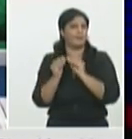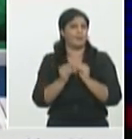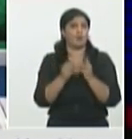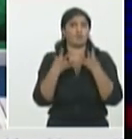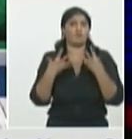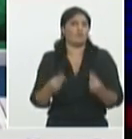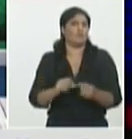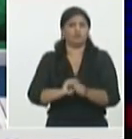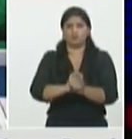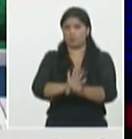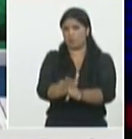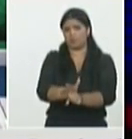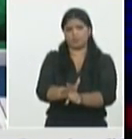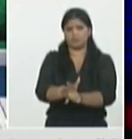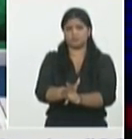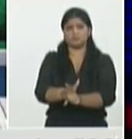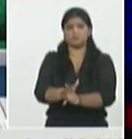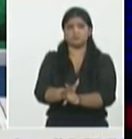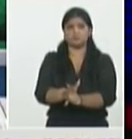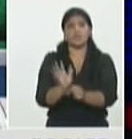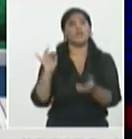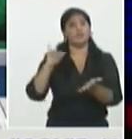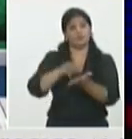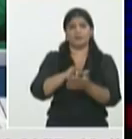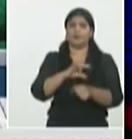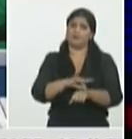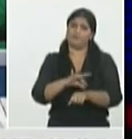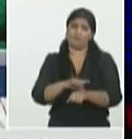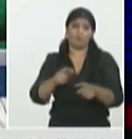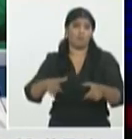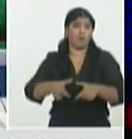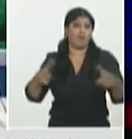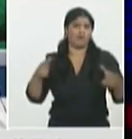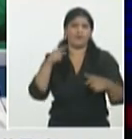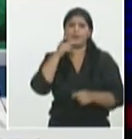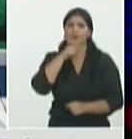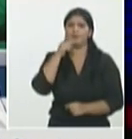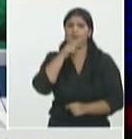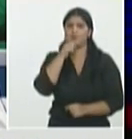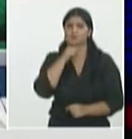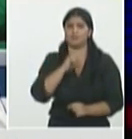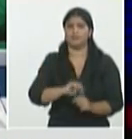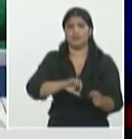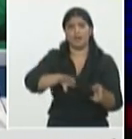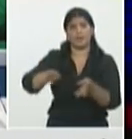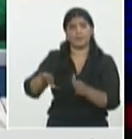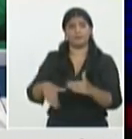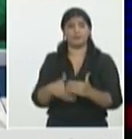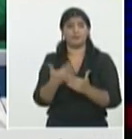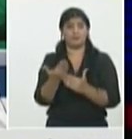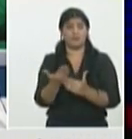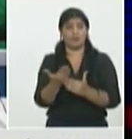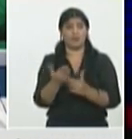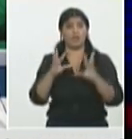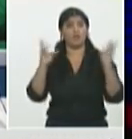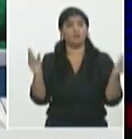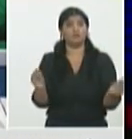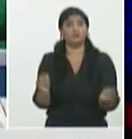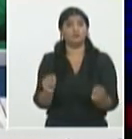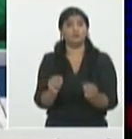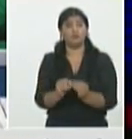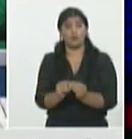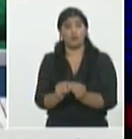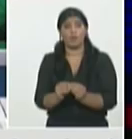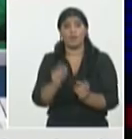sobre este grupo que además yo he estado informando hemos tenido días que todos los importados han sido viajeros